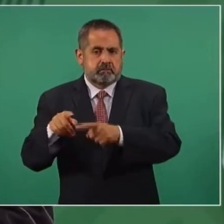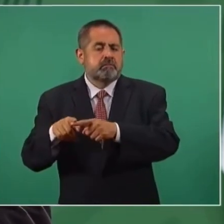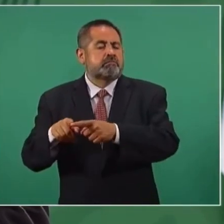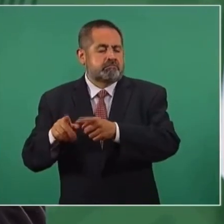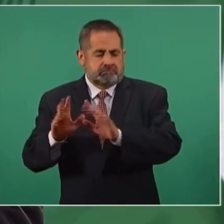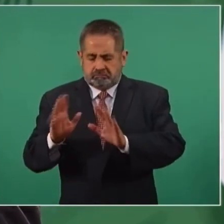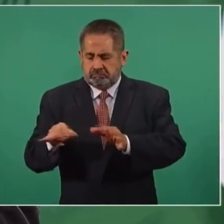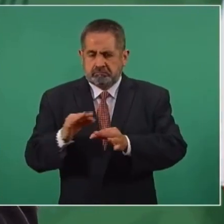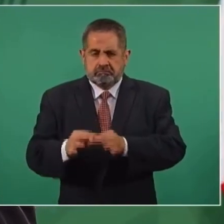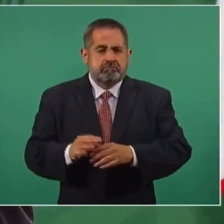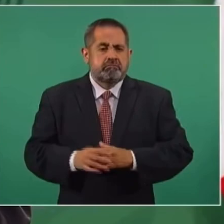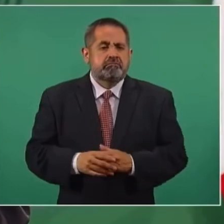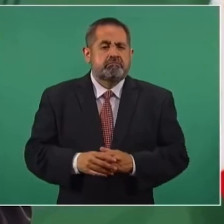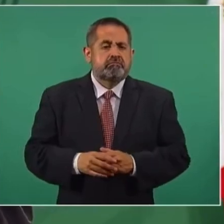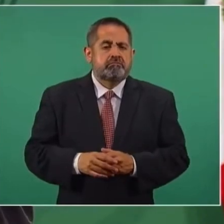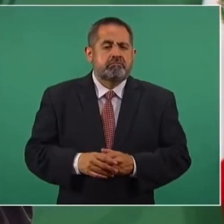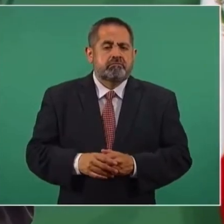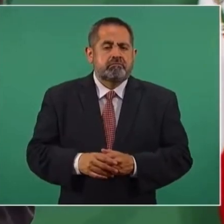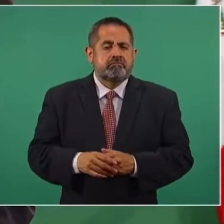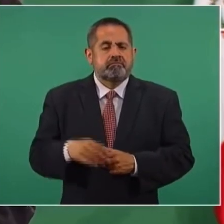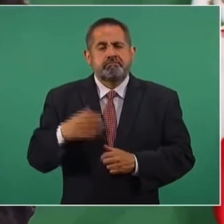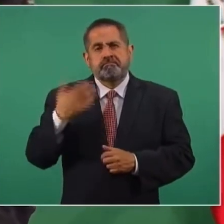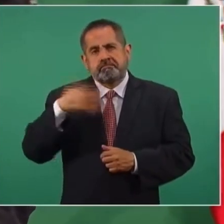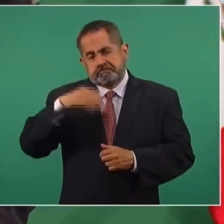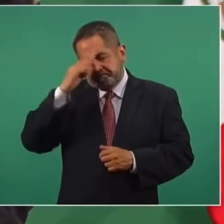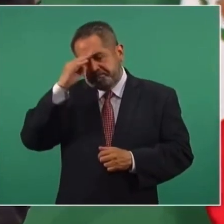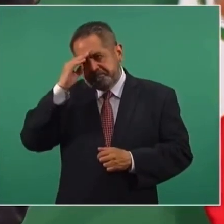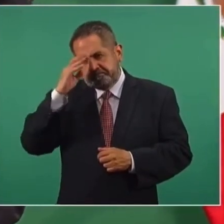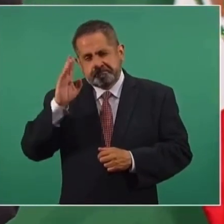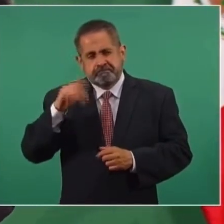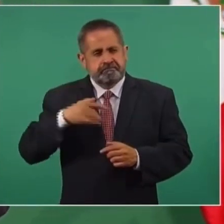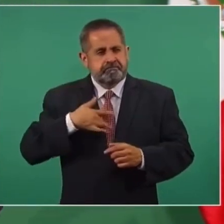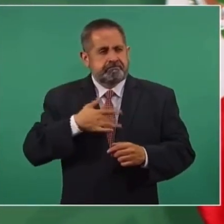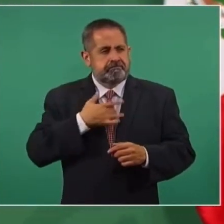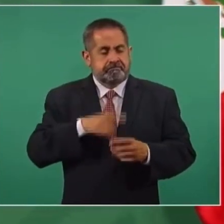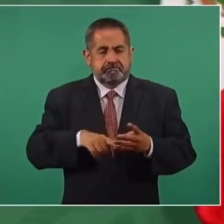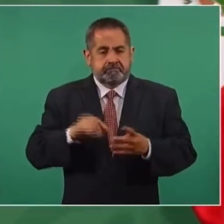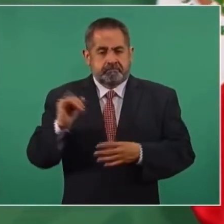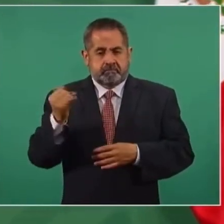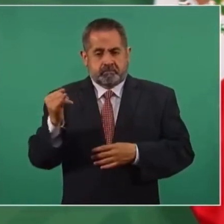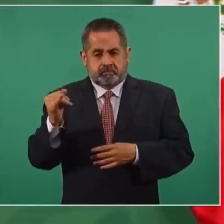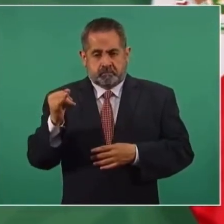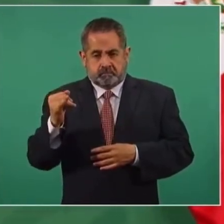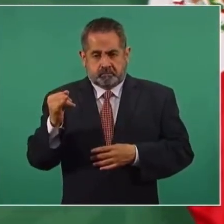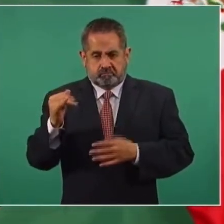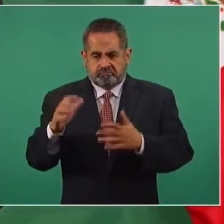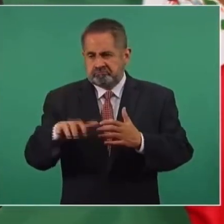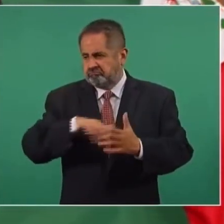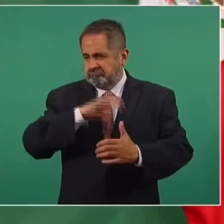Pensamos que a finales de junio terminamos,